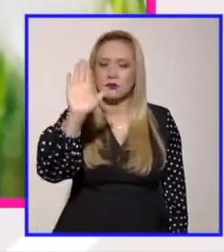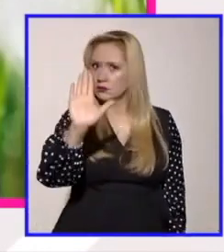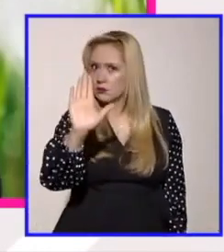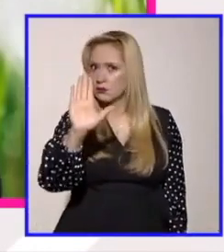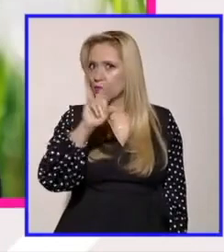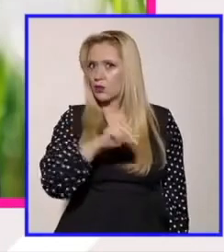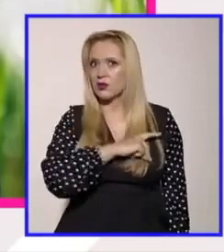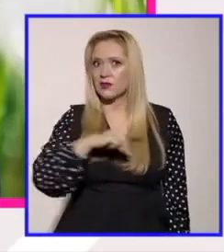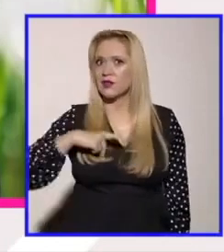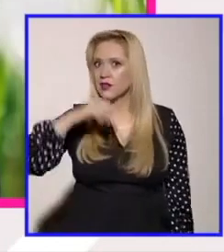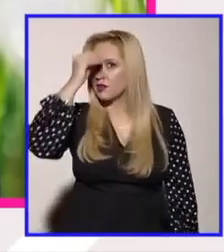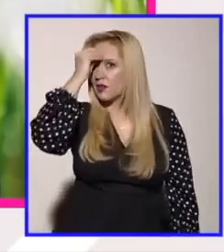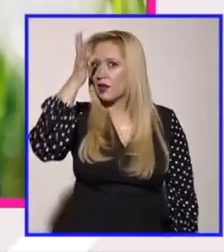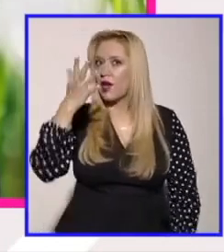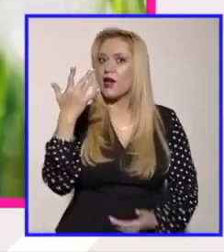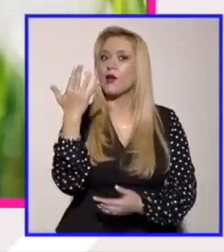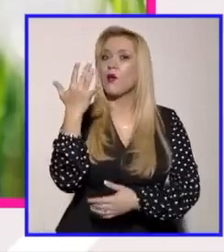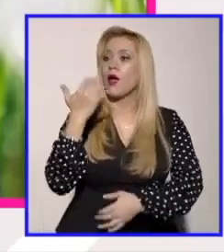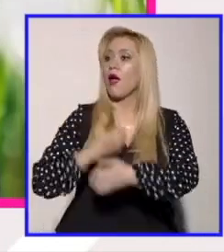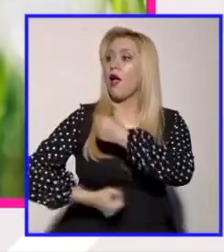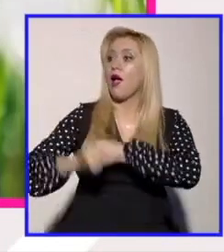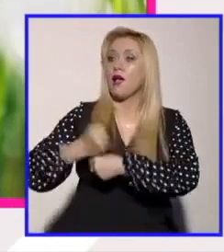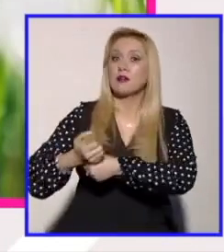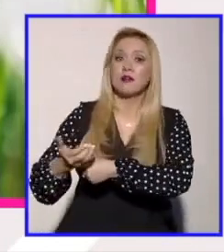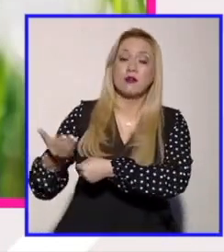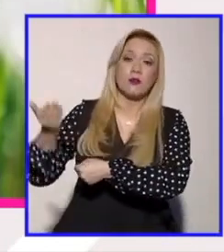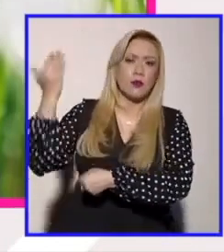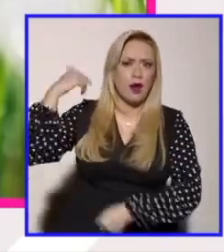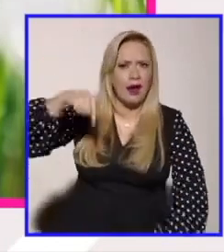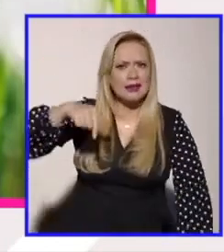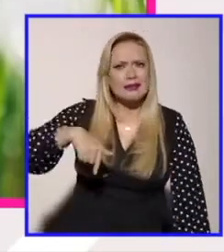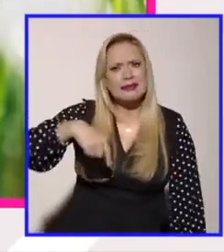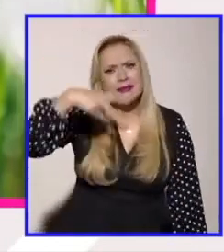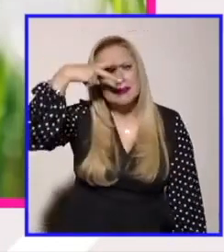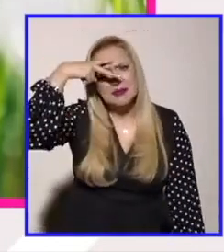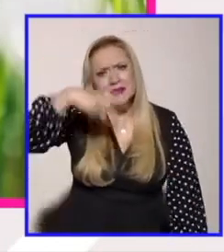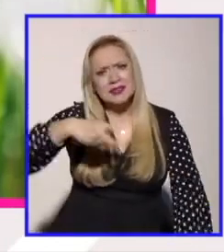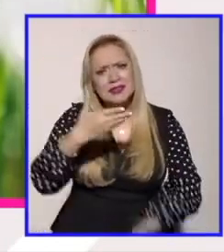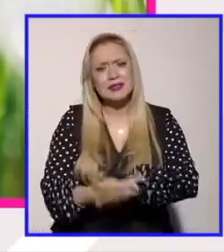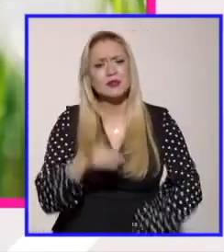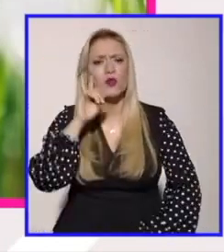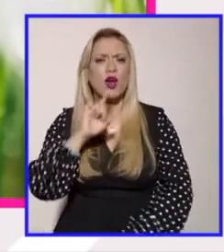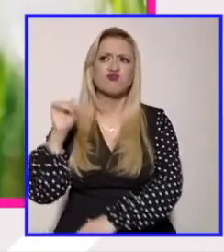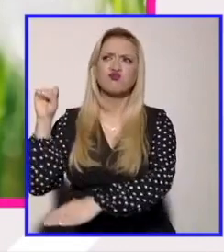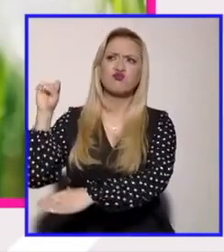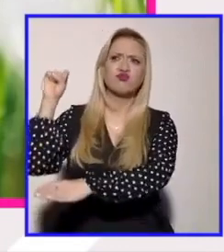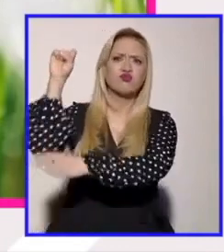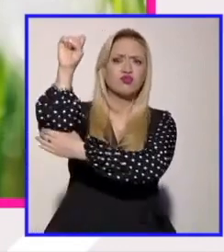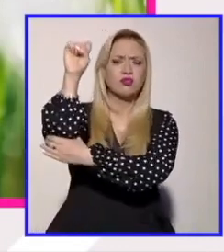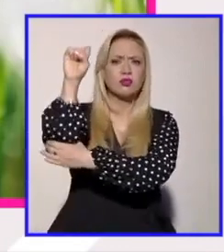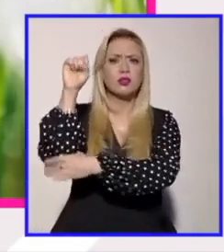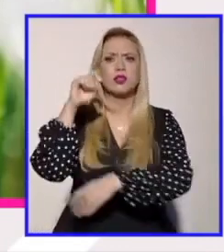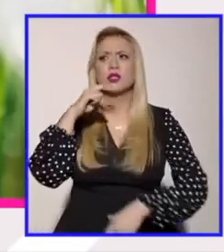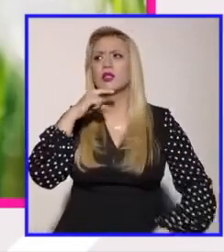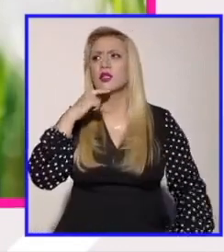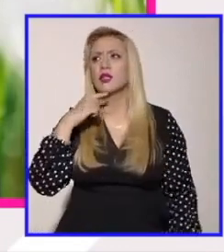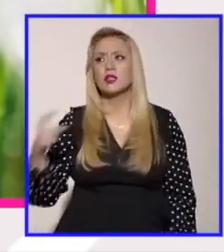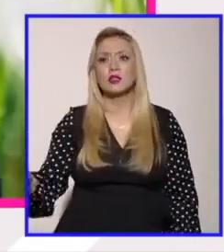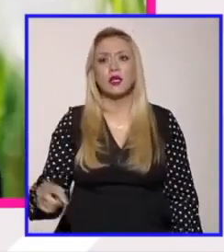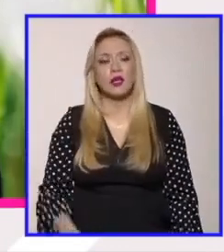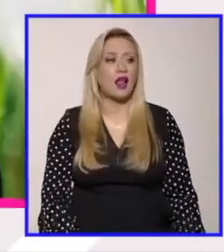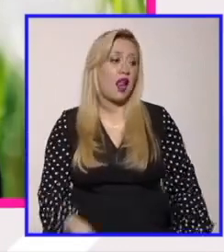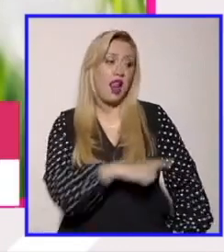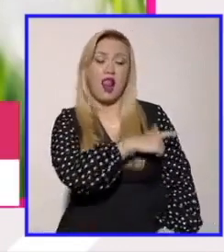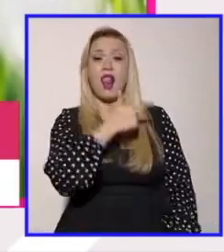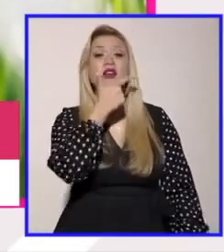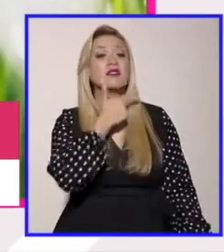que hace 50 años justamente incluso aquí en México había mujeres feministas heterosexuales que decían es que las lesbianas